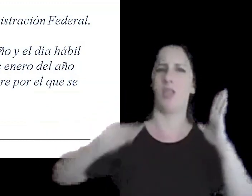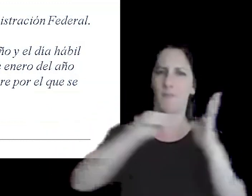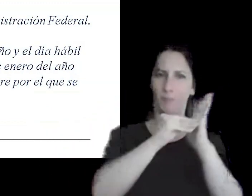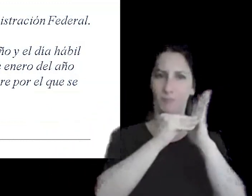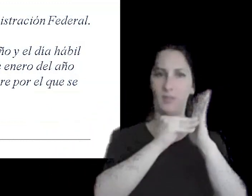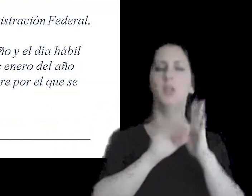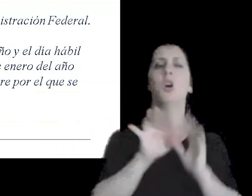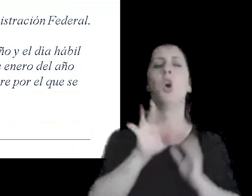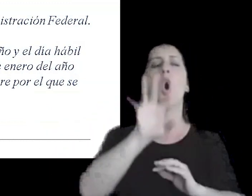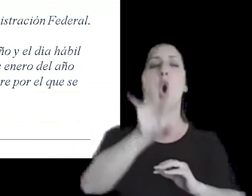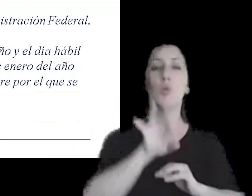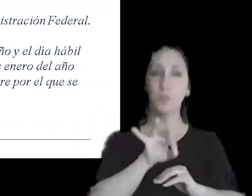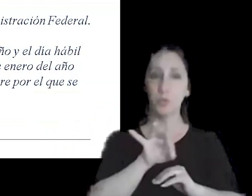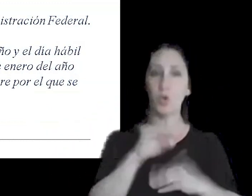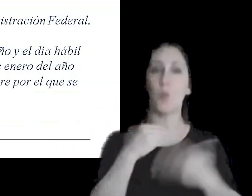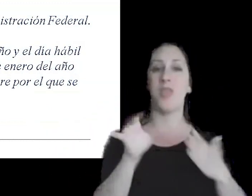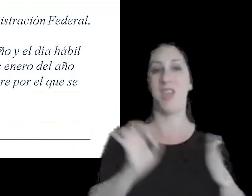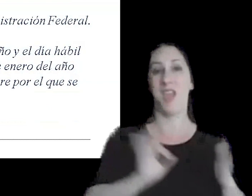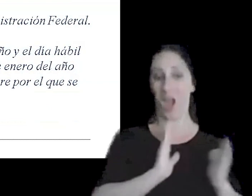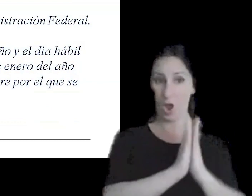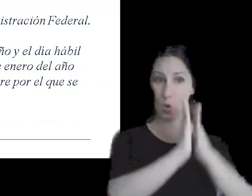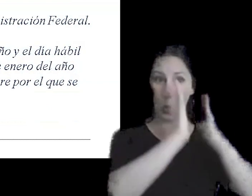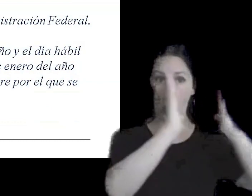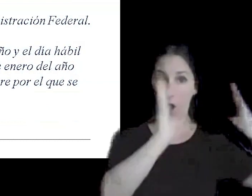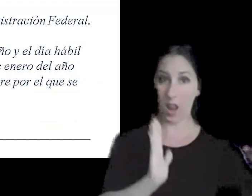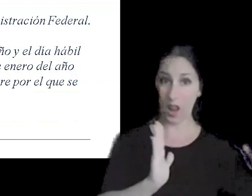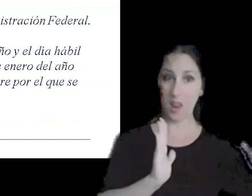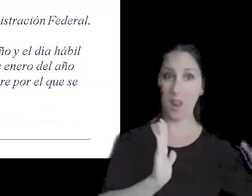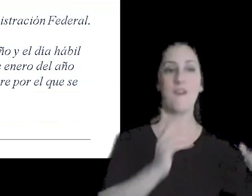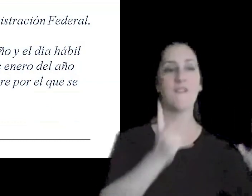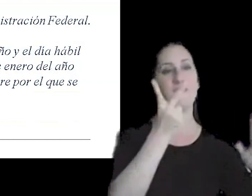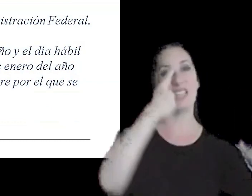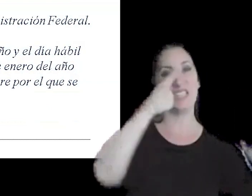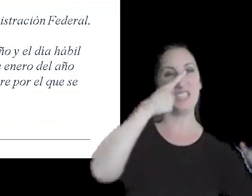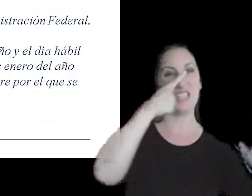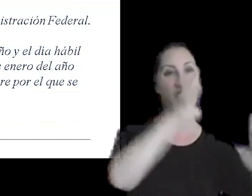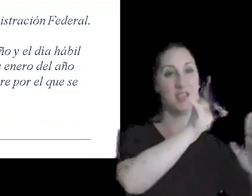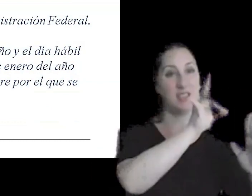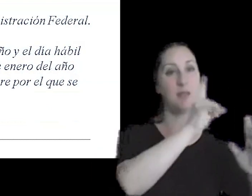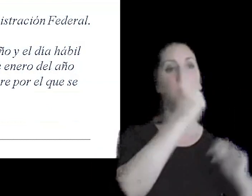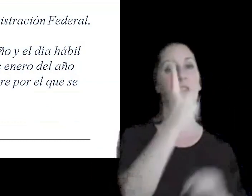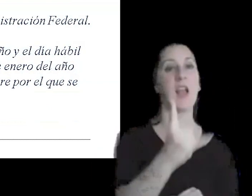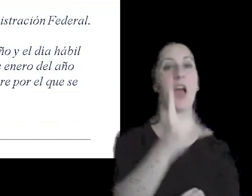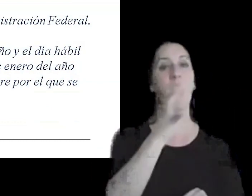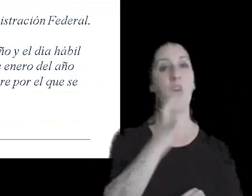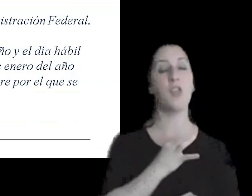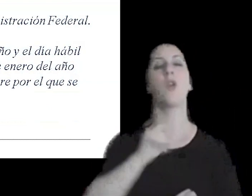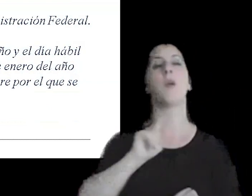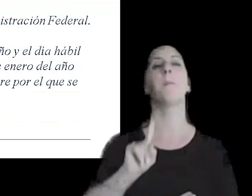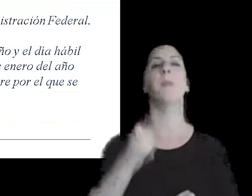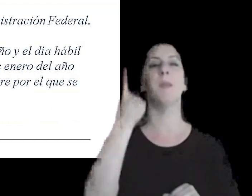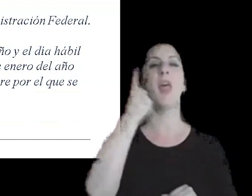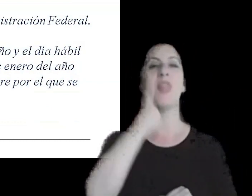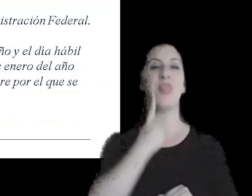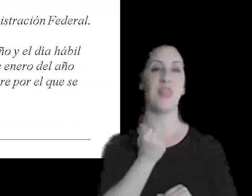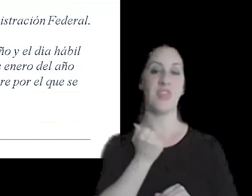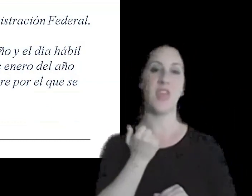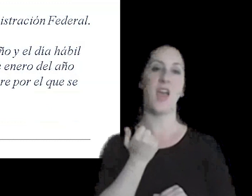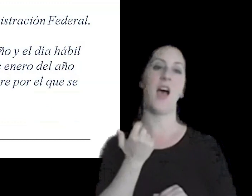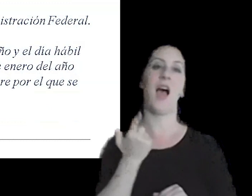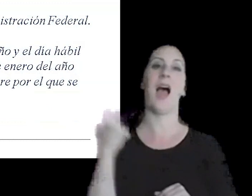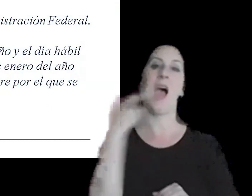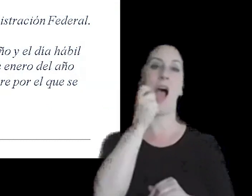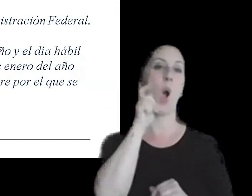podrá ser ejercida anualmente entre el 27 de diciembre de cada año y el primer diábil inmediato anterior